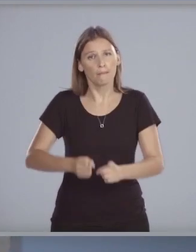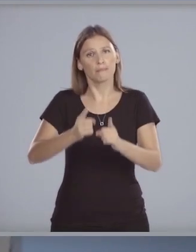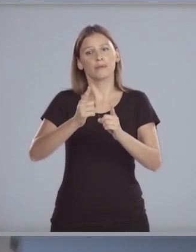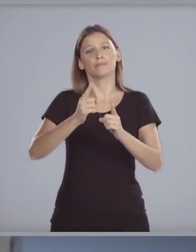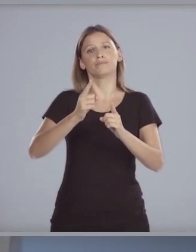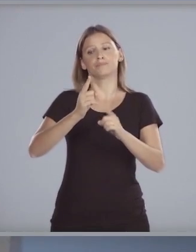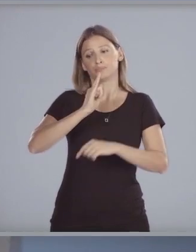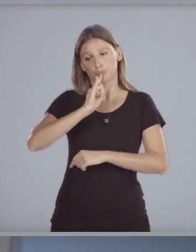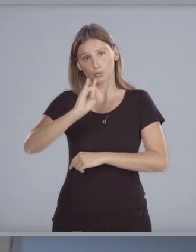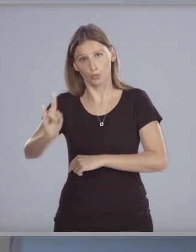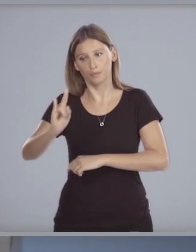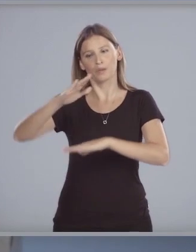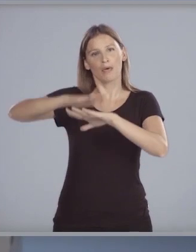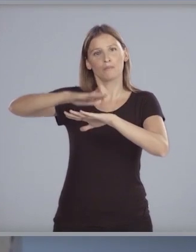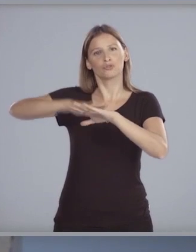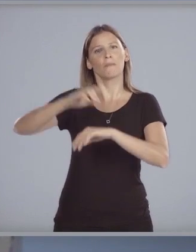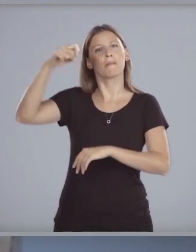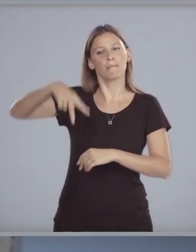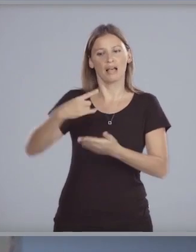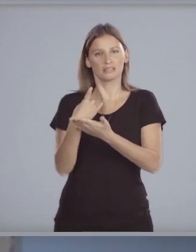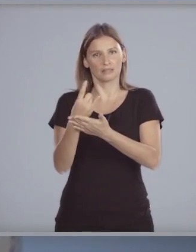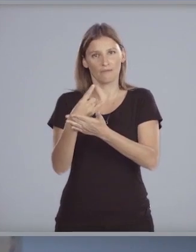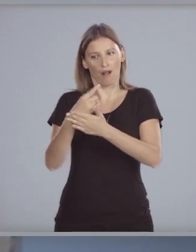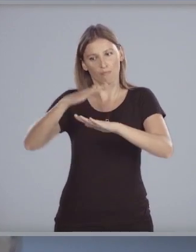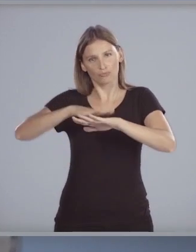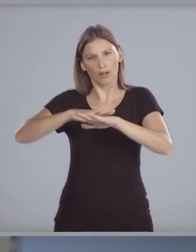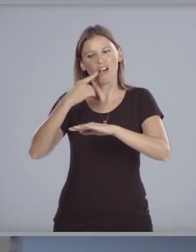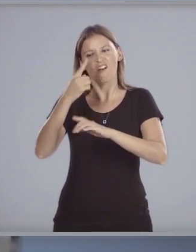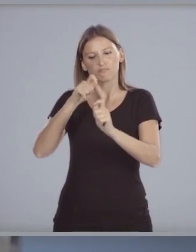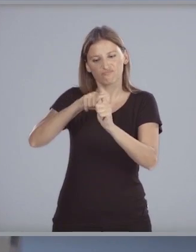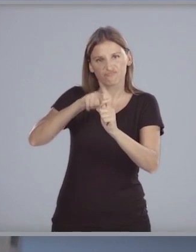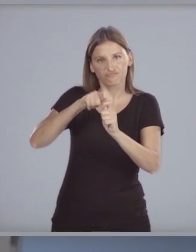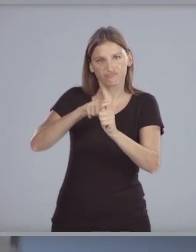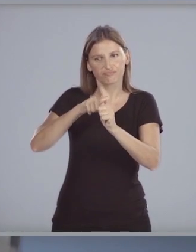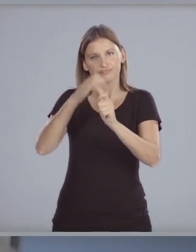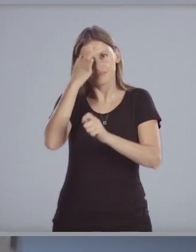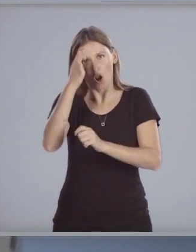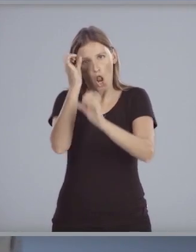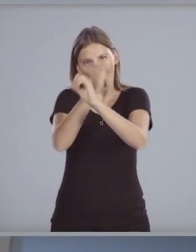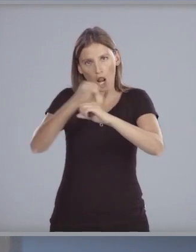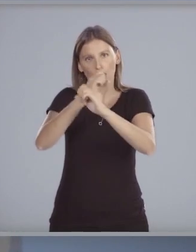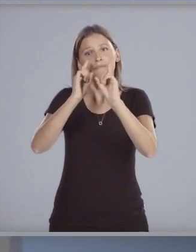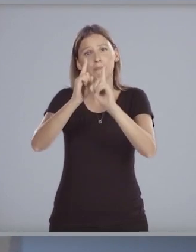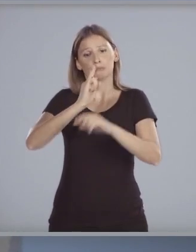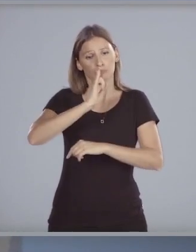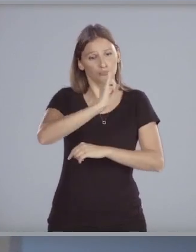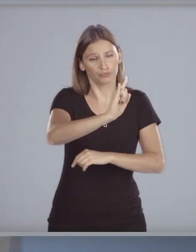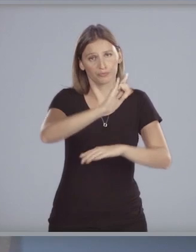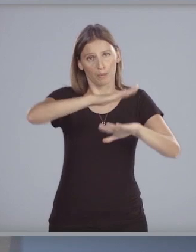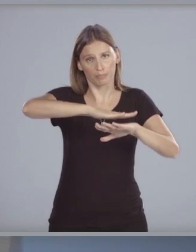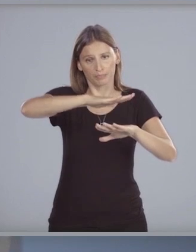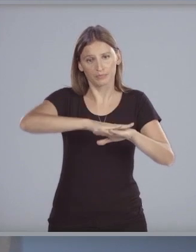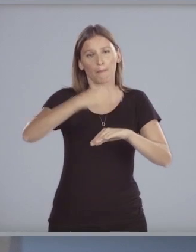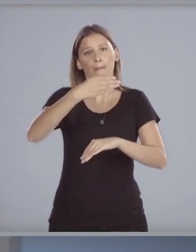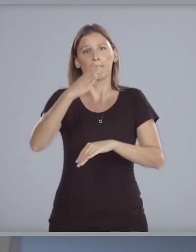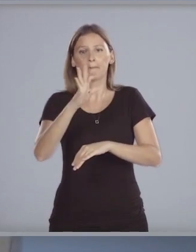encomendará al plan CEIBAL atender los aspectos técnicos del programa y al banco de previsión social